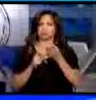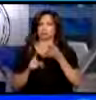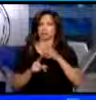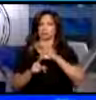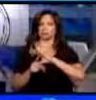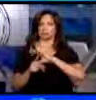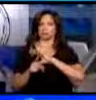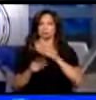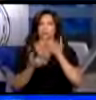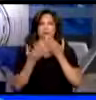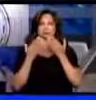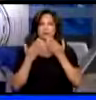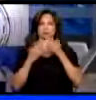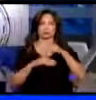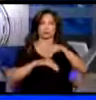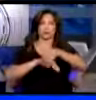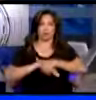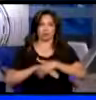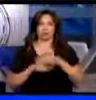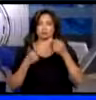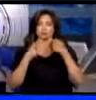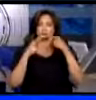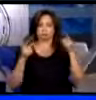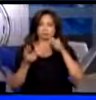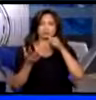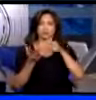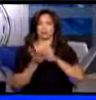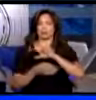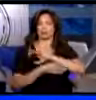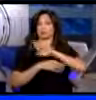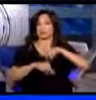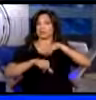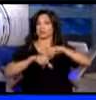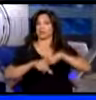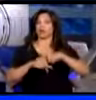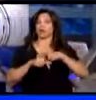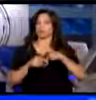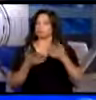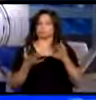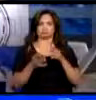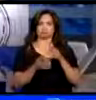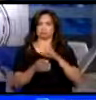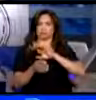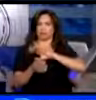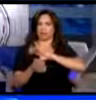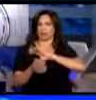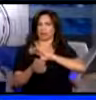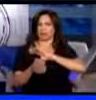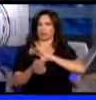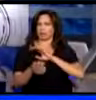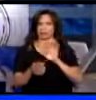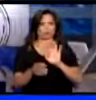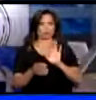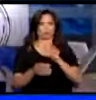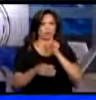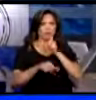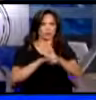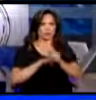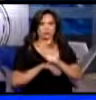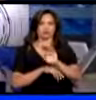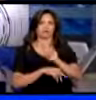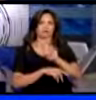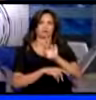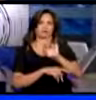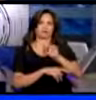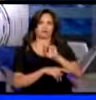Gracias, buenas noches. A través de un comunicado la Policía Nacional desvinculó al cabo de esa institución Víctor Alfonso Solís